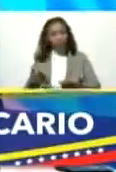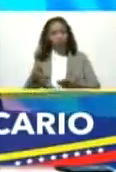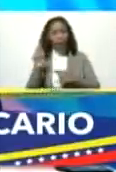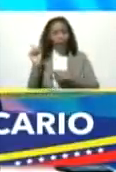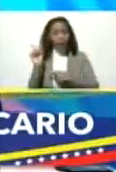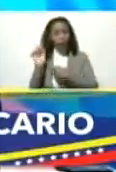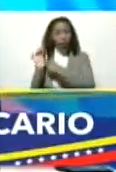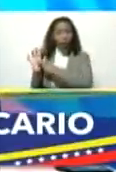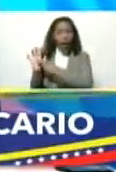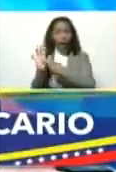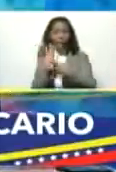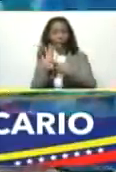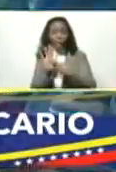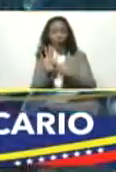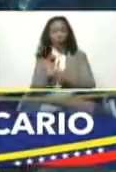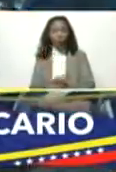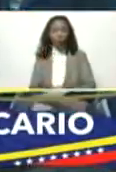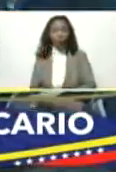ejemplos